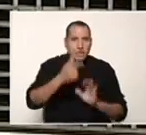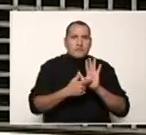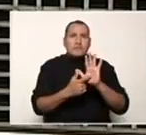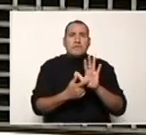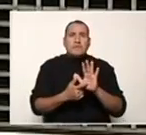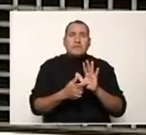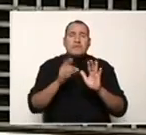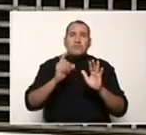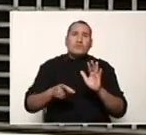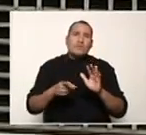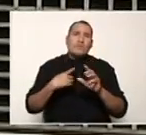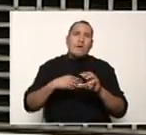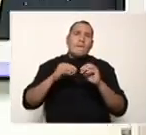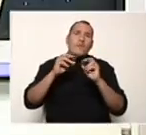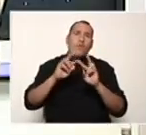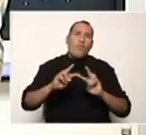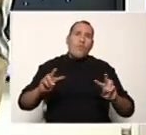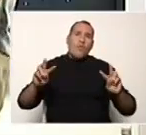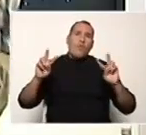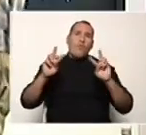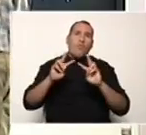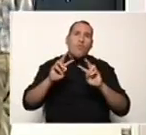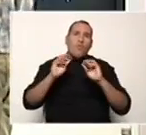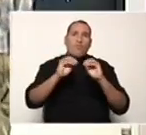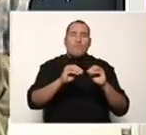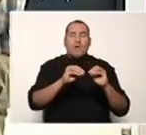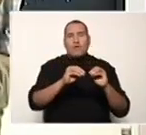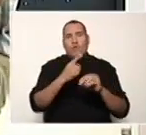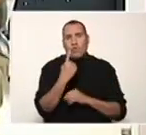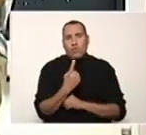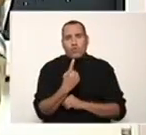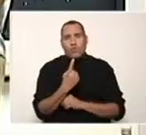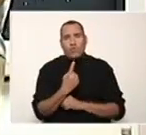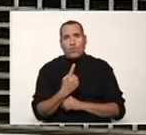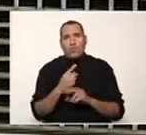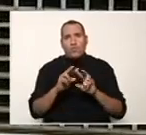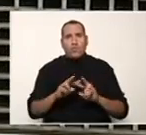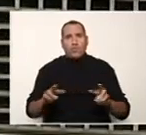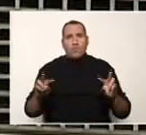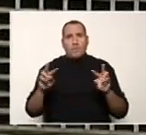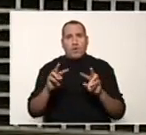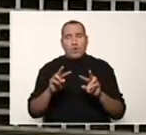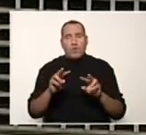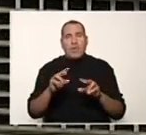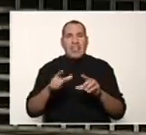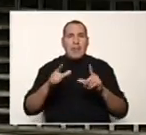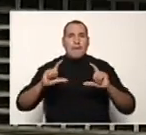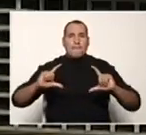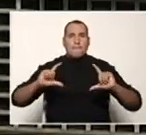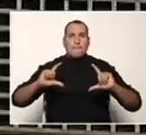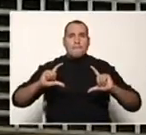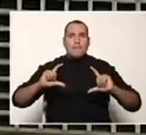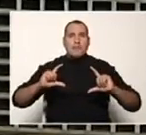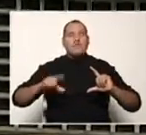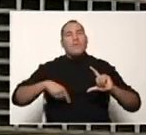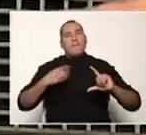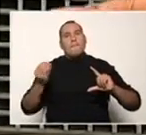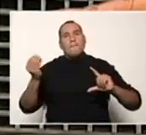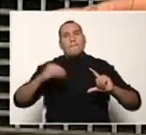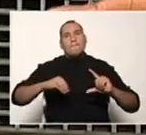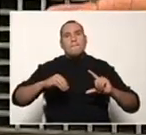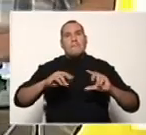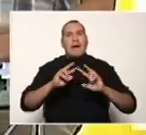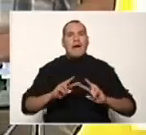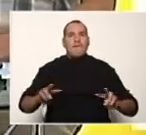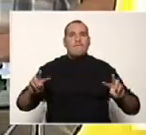debo asignarle un solo valor por operación. En este caso siempre debe ser paréntesis. Si le quiero asignar otro valor, debe ser